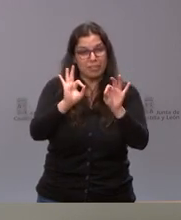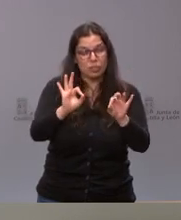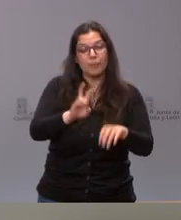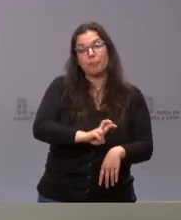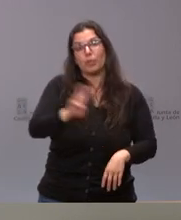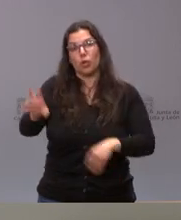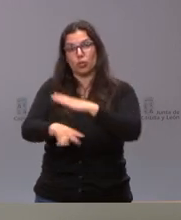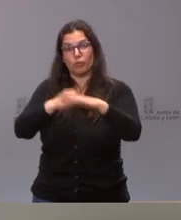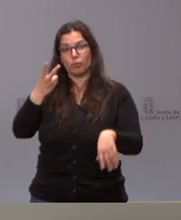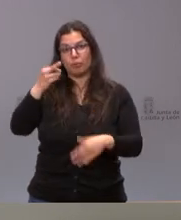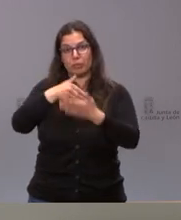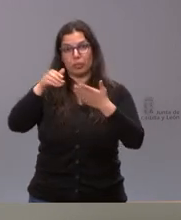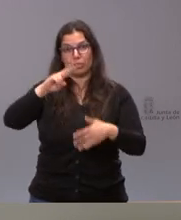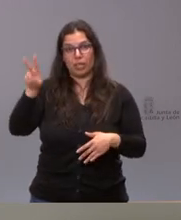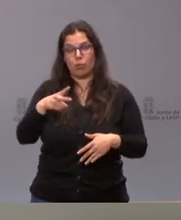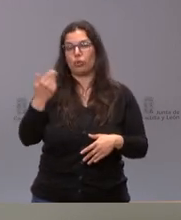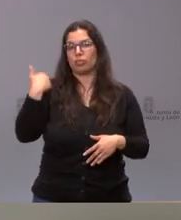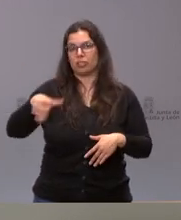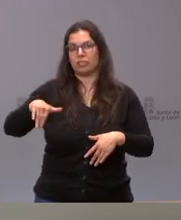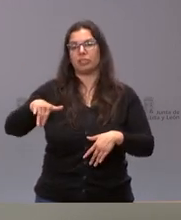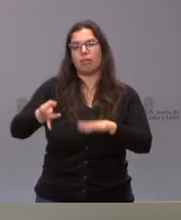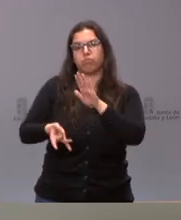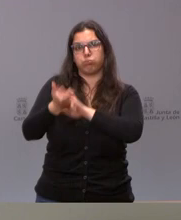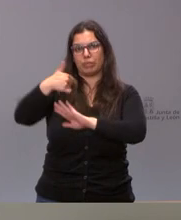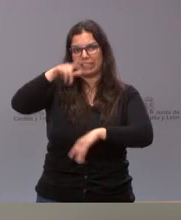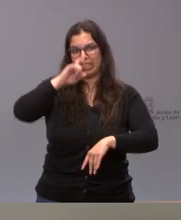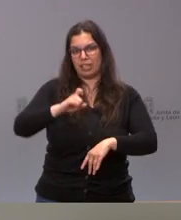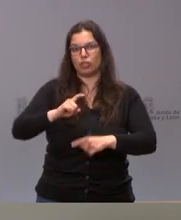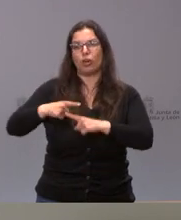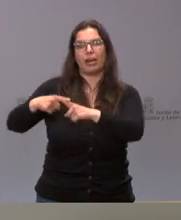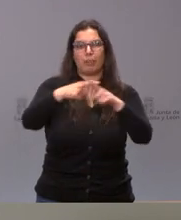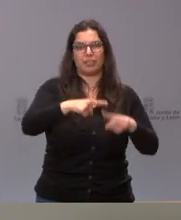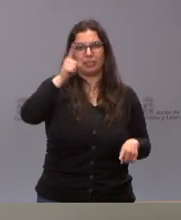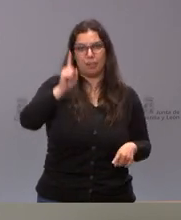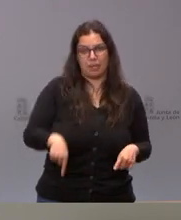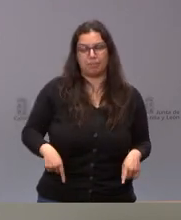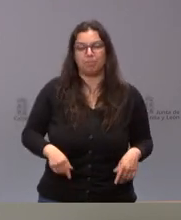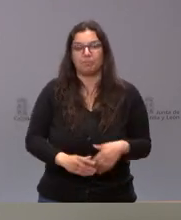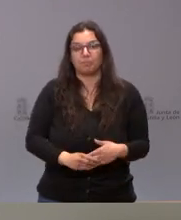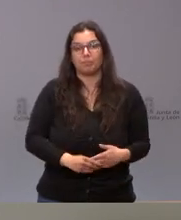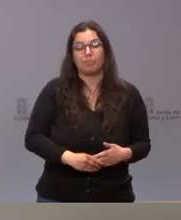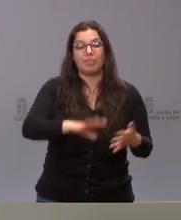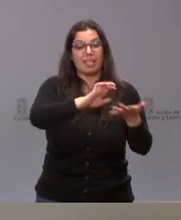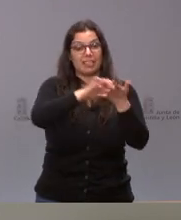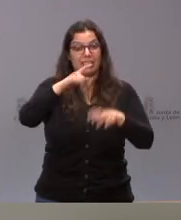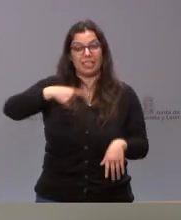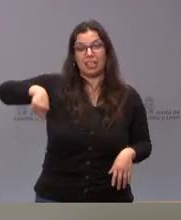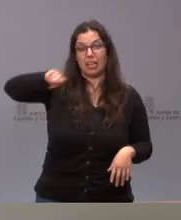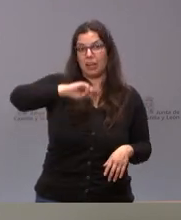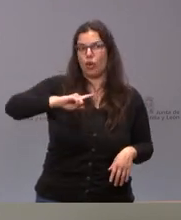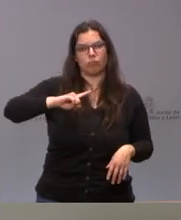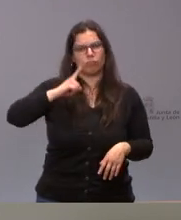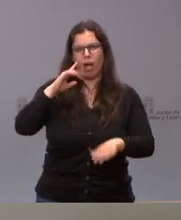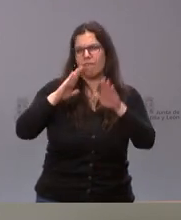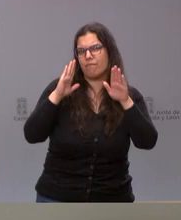de 20 millones de euros que ponemos en marcha ya en este mismo ejercicio. Castilla y León es una comunidad claramente municipalista,